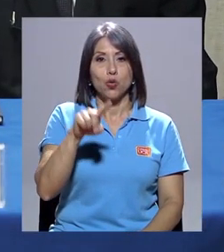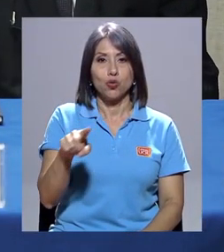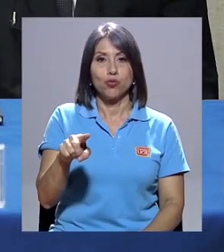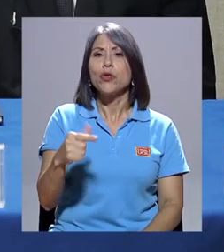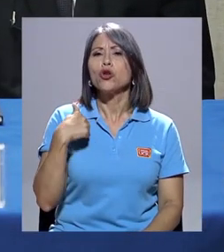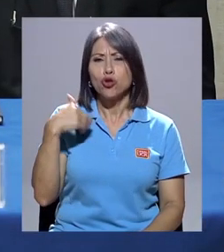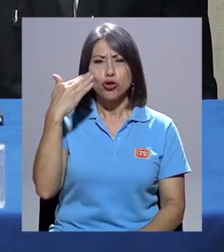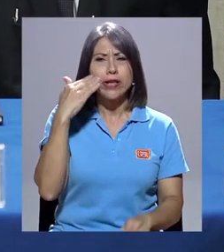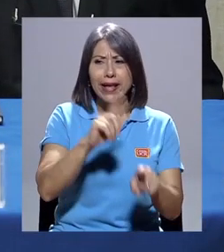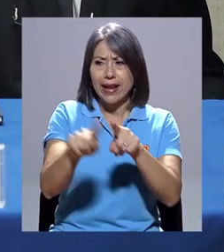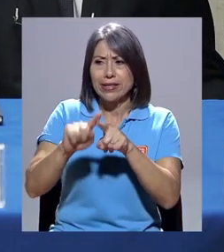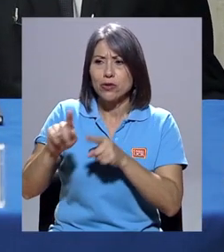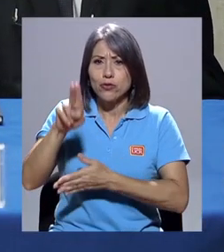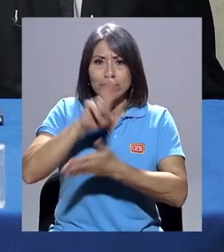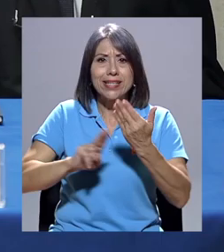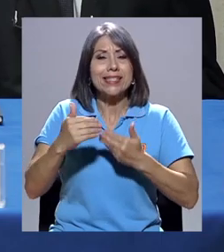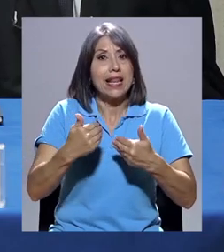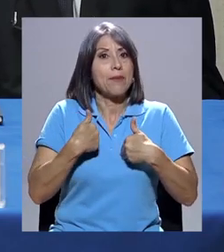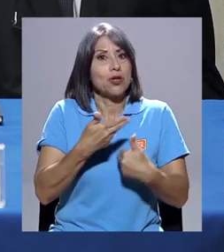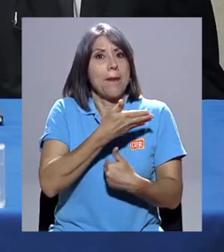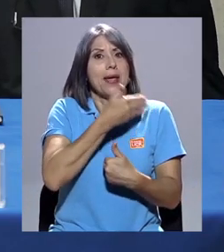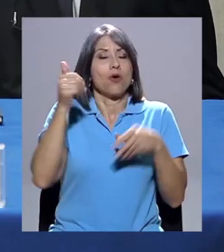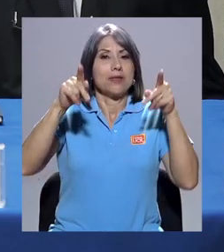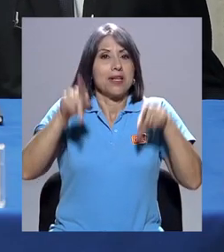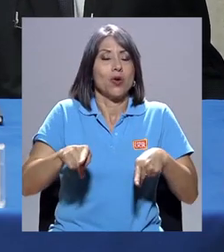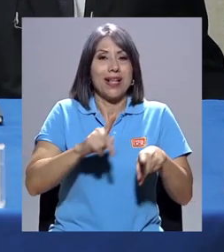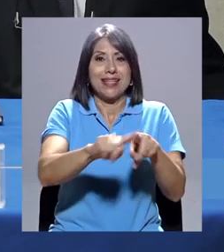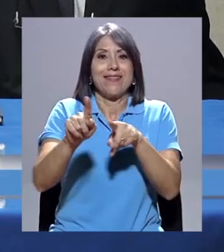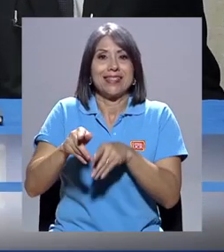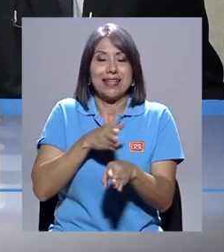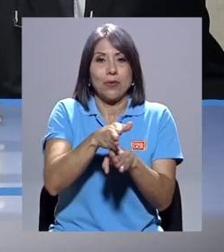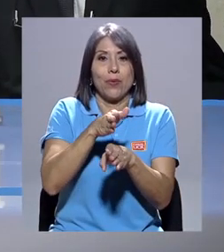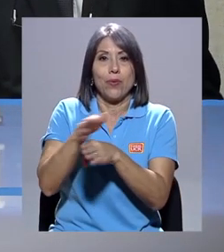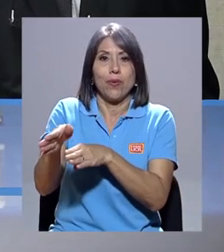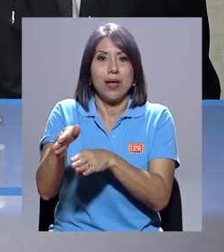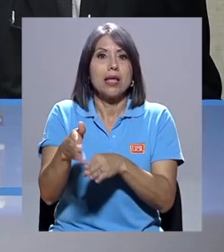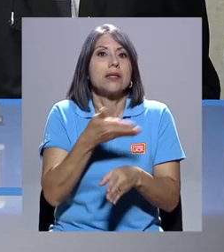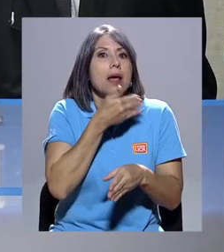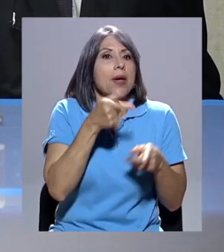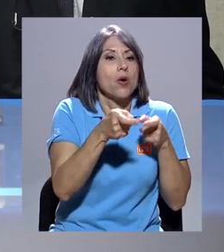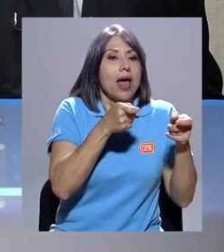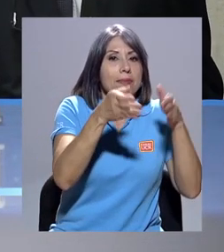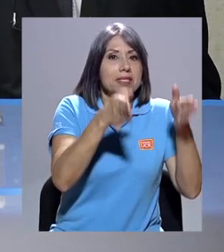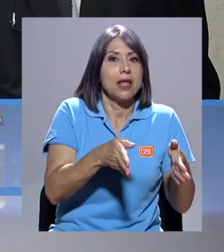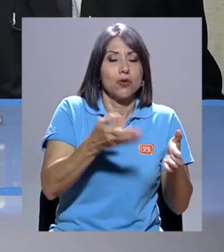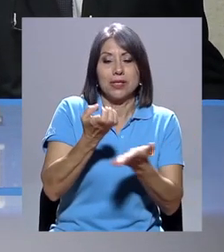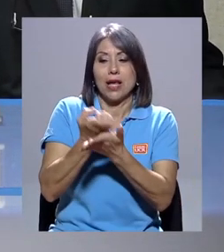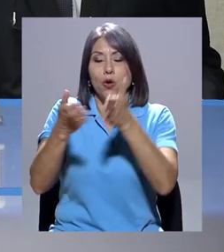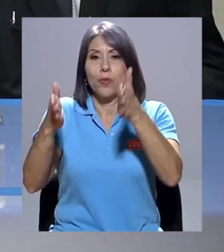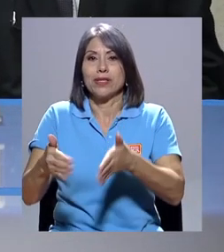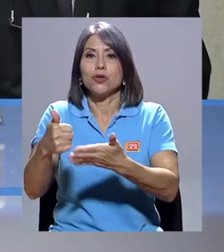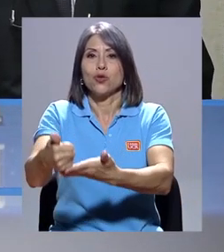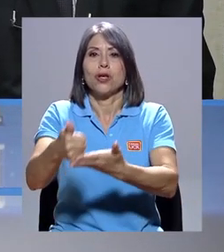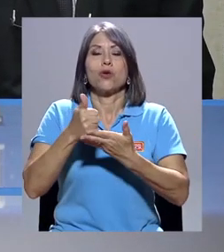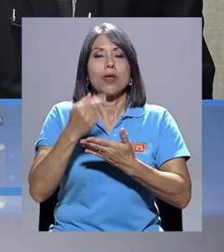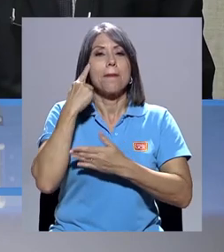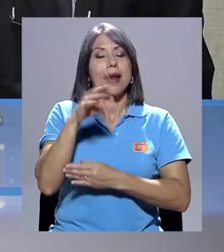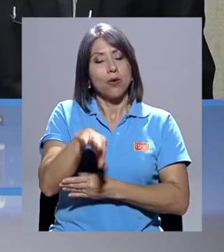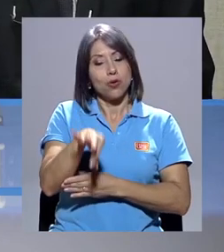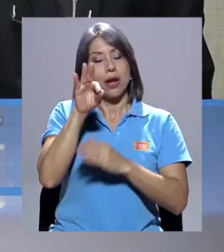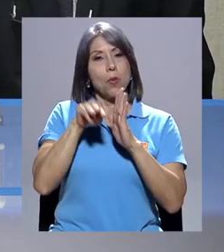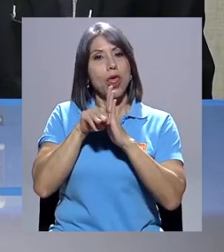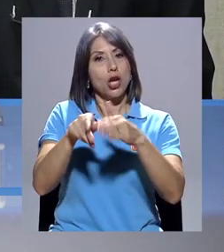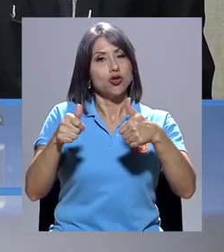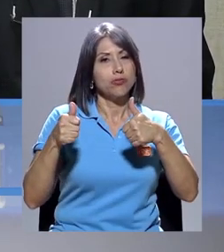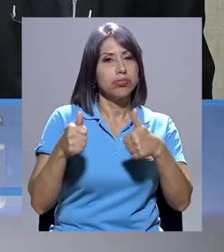diversas disciplinas, por eso sería de gran apoyo que administradores y economistas nos ayuden a encontrar modelos ágiles que nos permitan